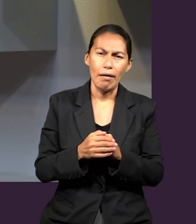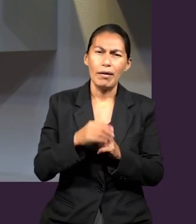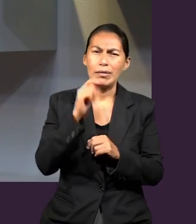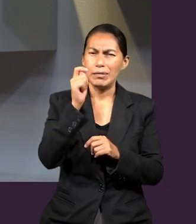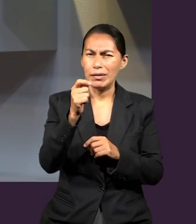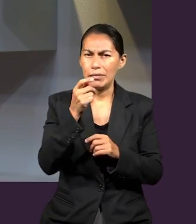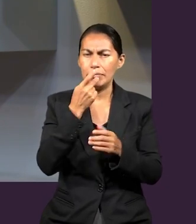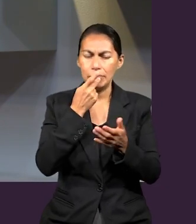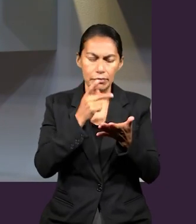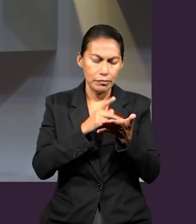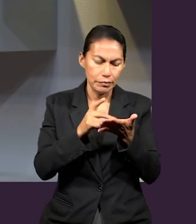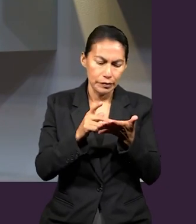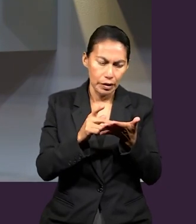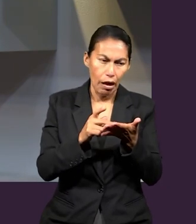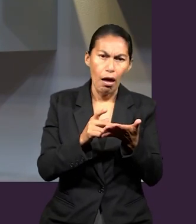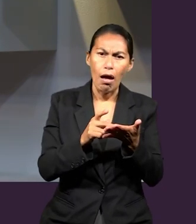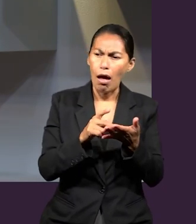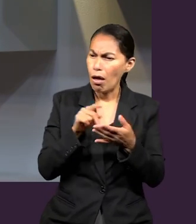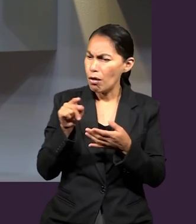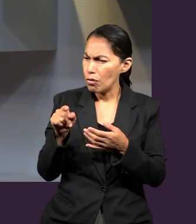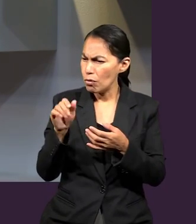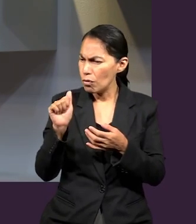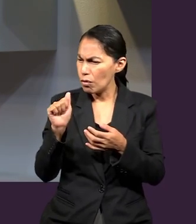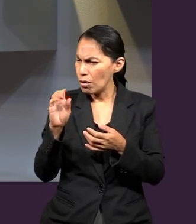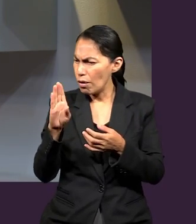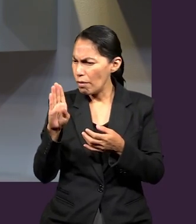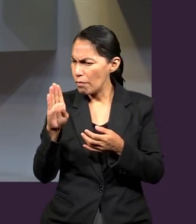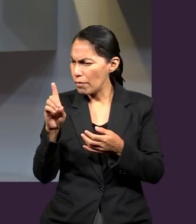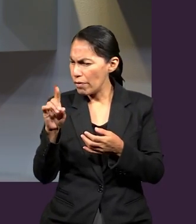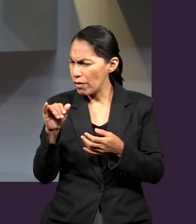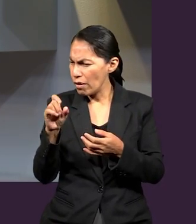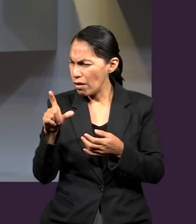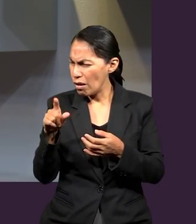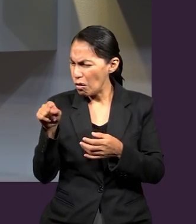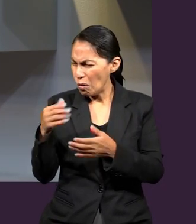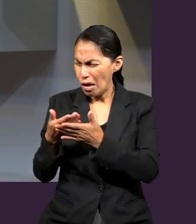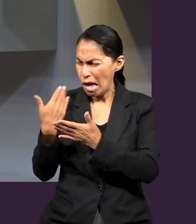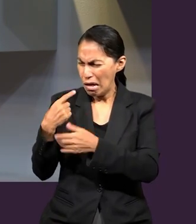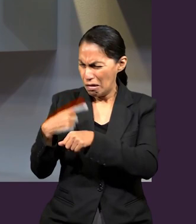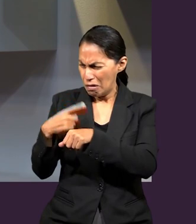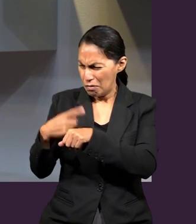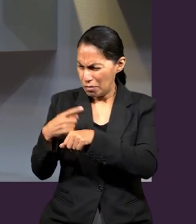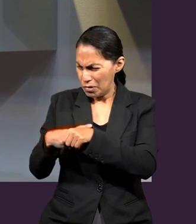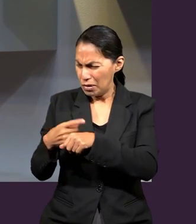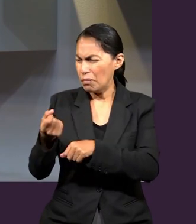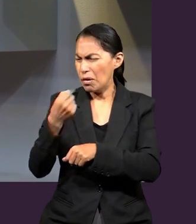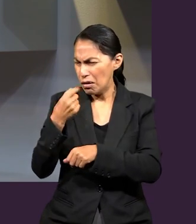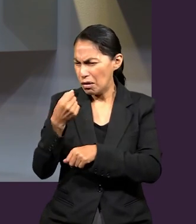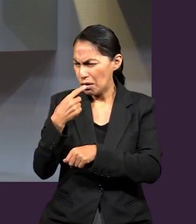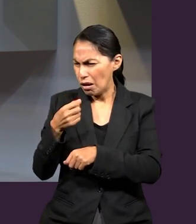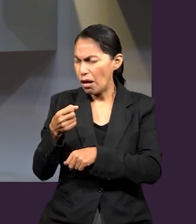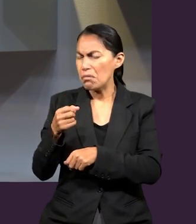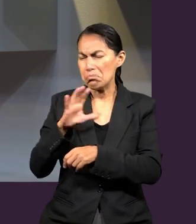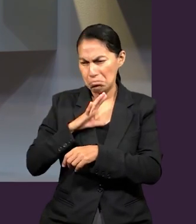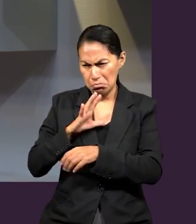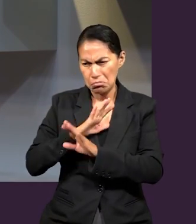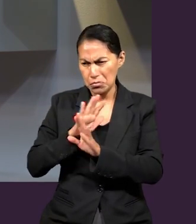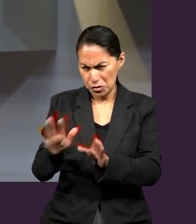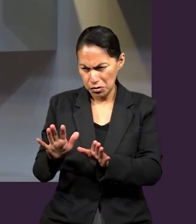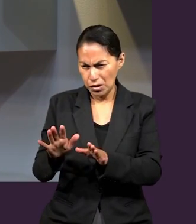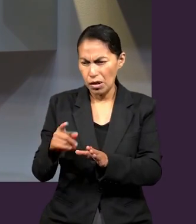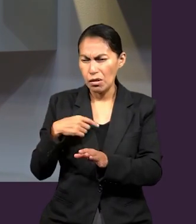diciendo es, oye, ¿sabes qué, Abdiel? Si en algún momento tú te enfermaste de algo, tomaste los